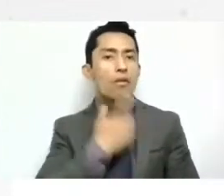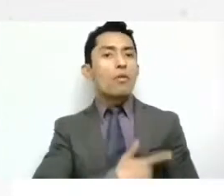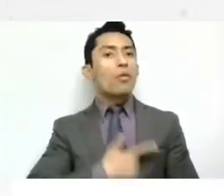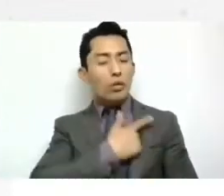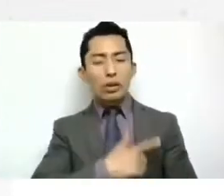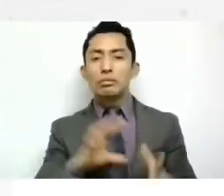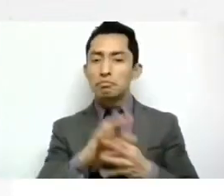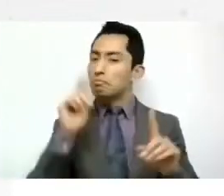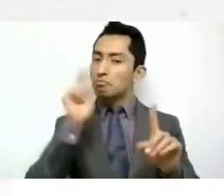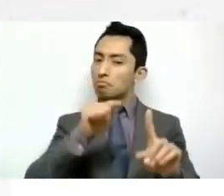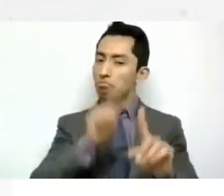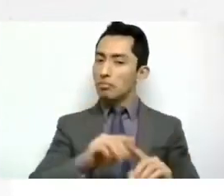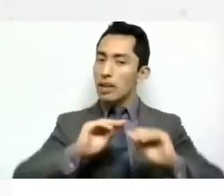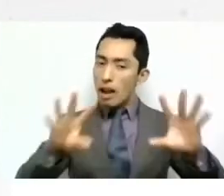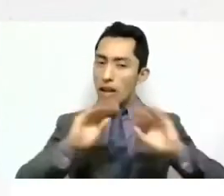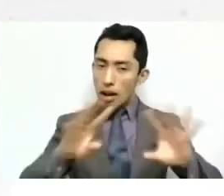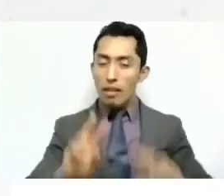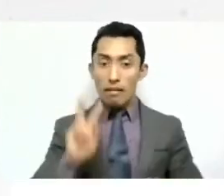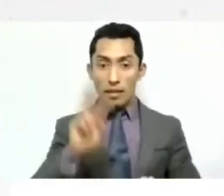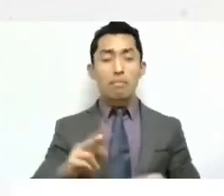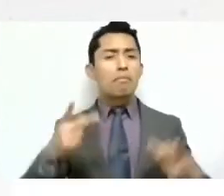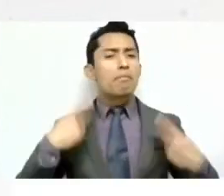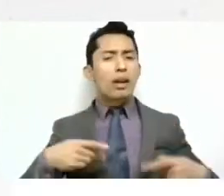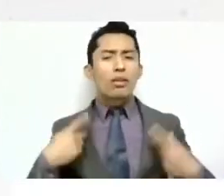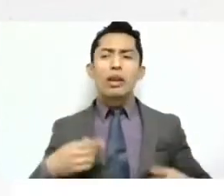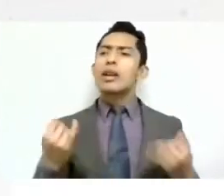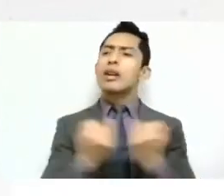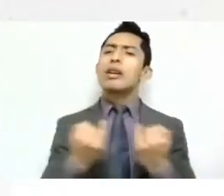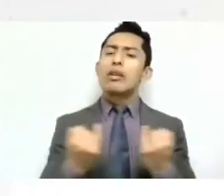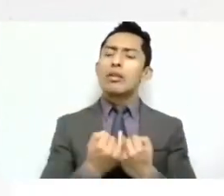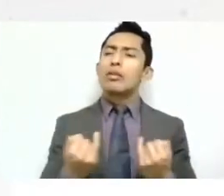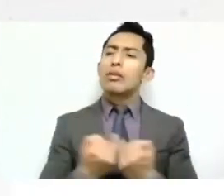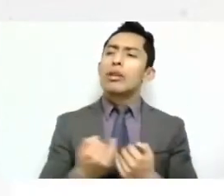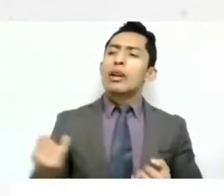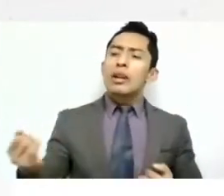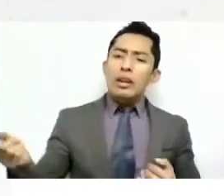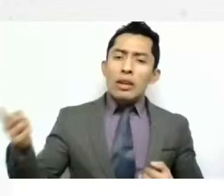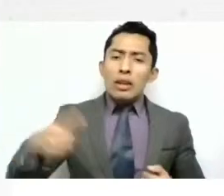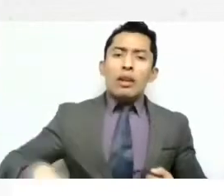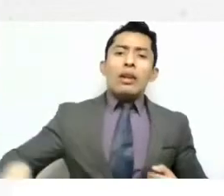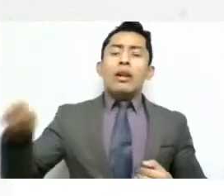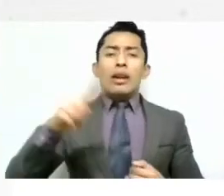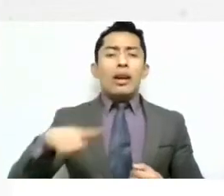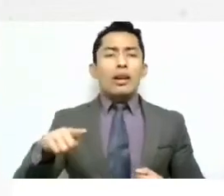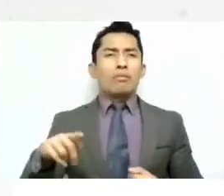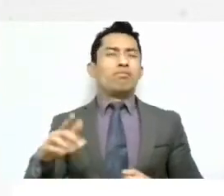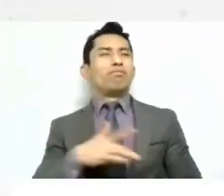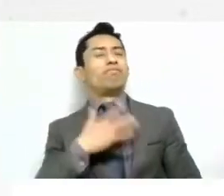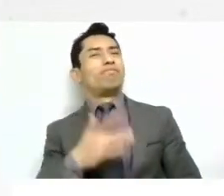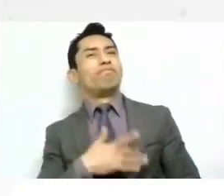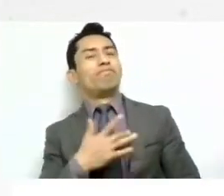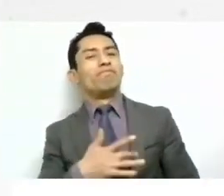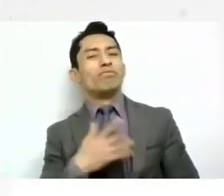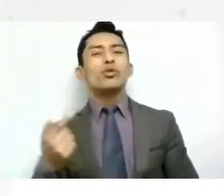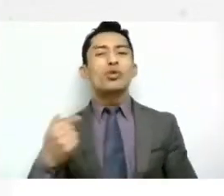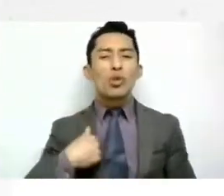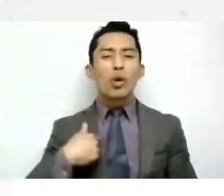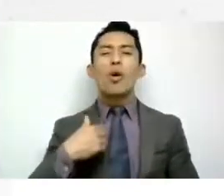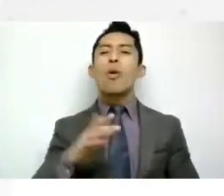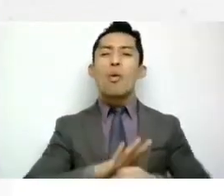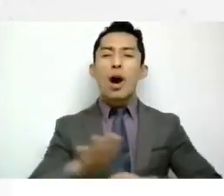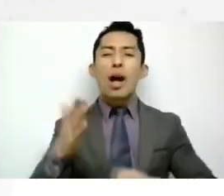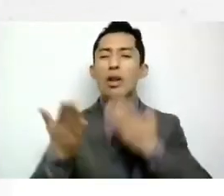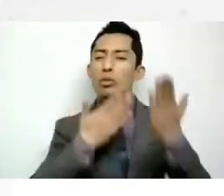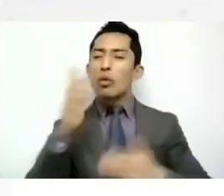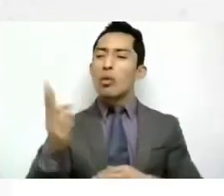Y que da la oportunidad también a personas que aún no están seguras de lo que quieren estudiar. Y con